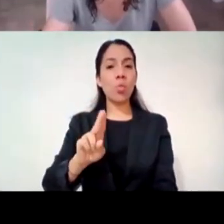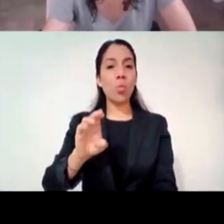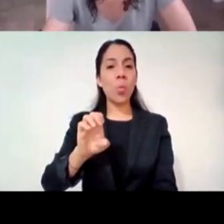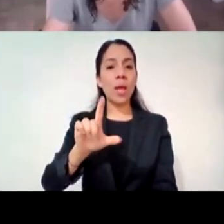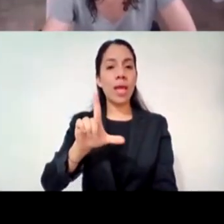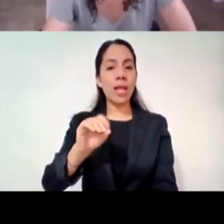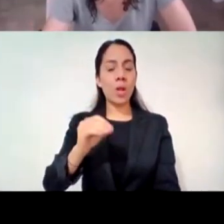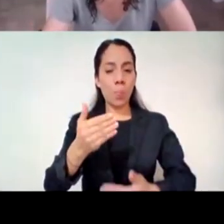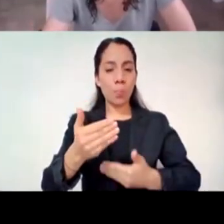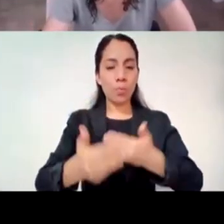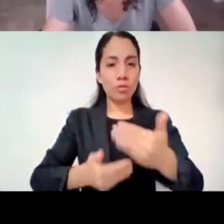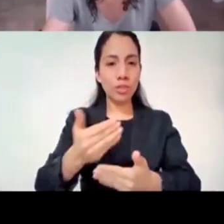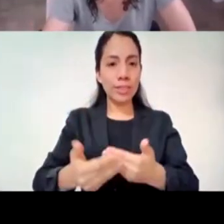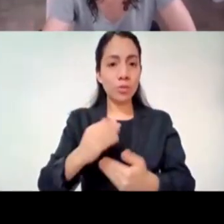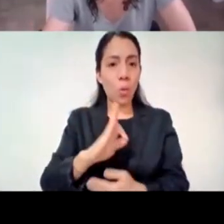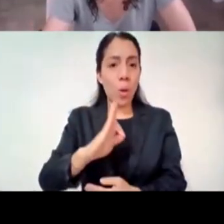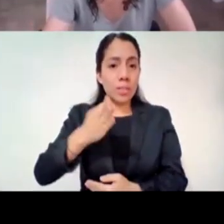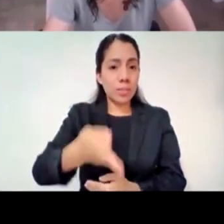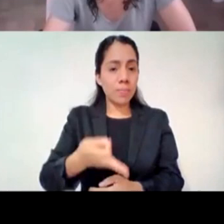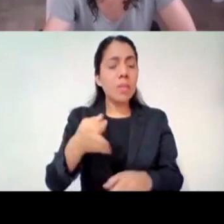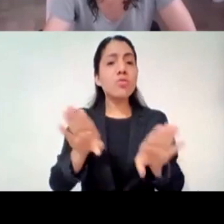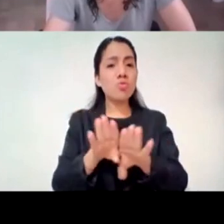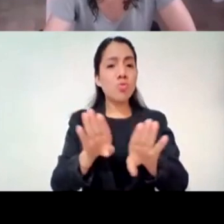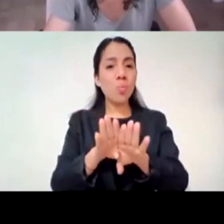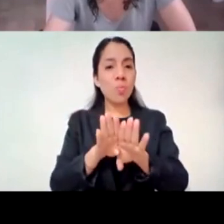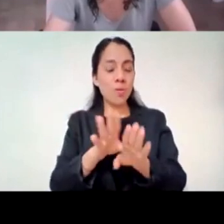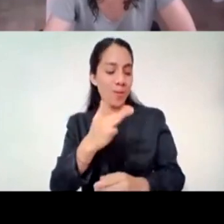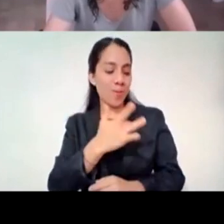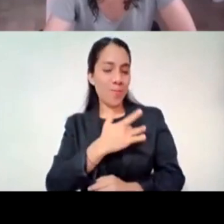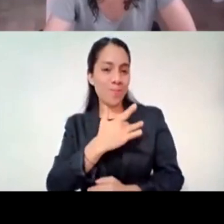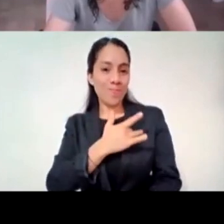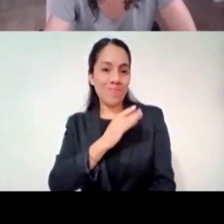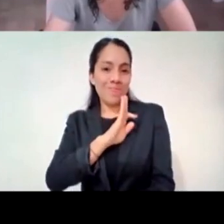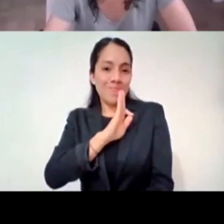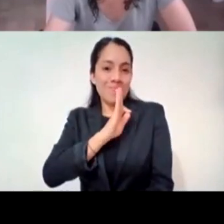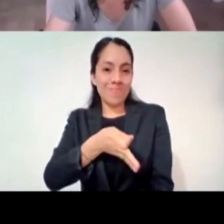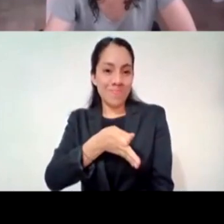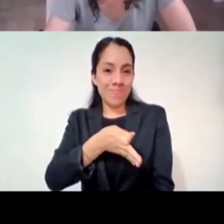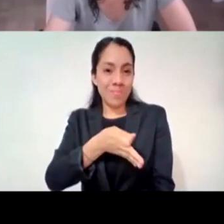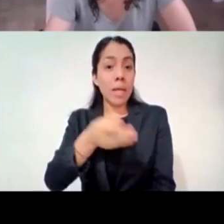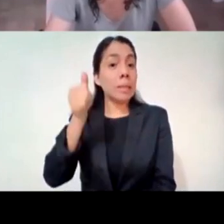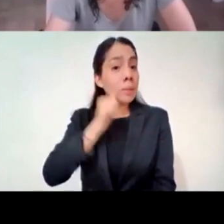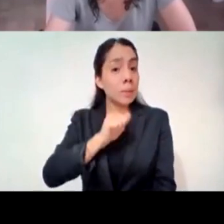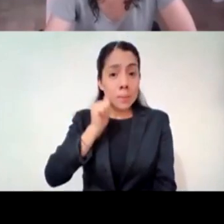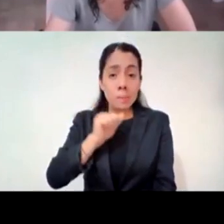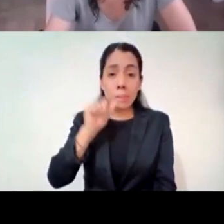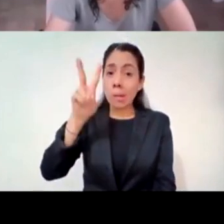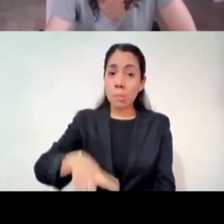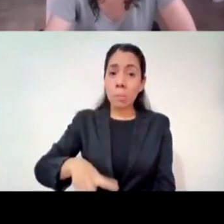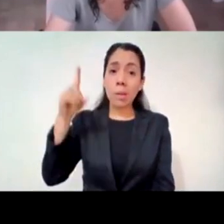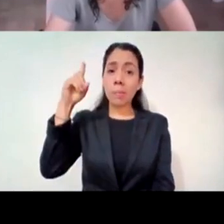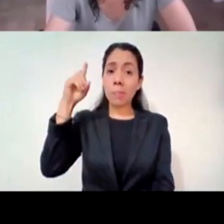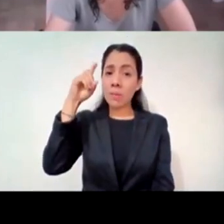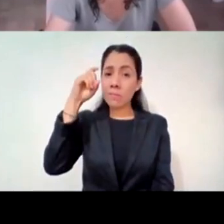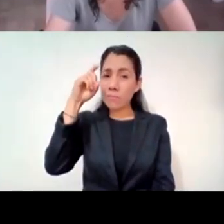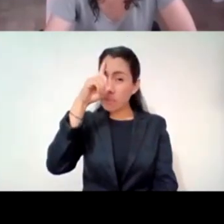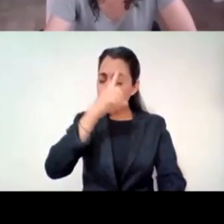y muchas veces nos cuesta muchísimo trabajo hablar de lo que sentimos, y sobre todo del dolor.